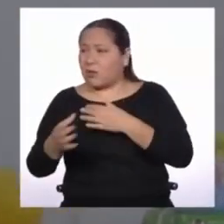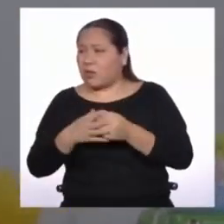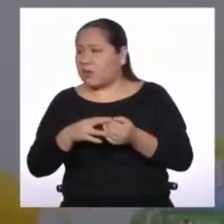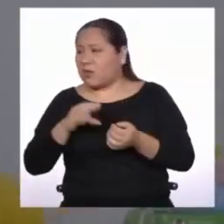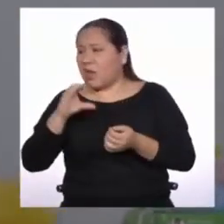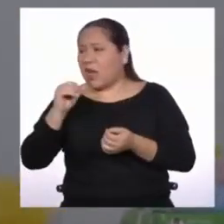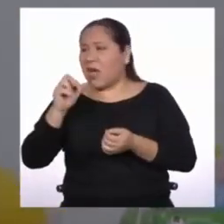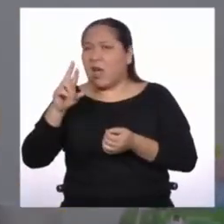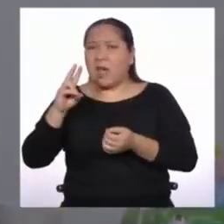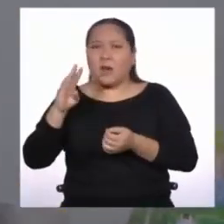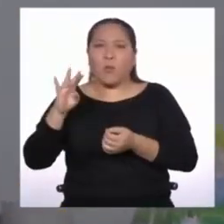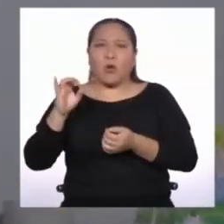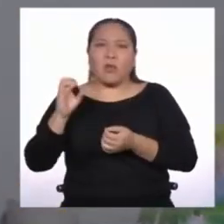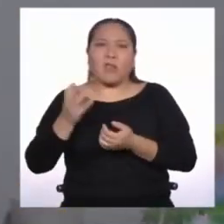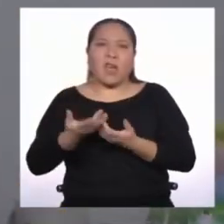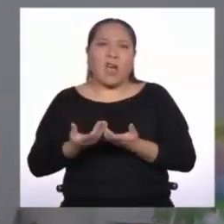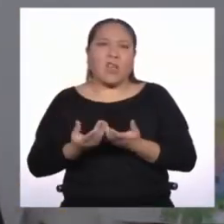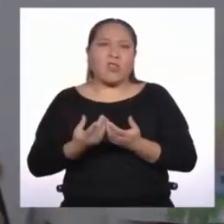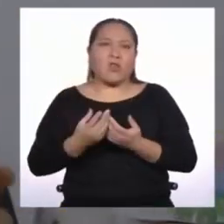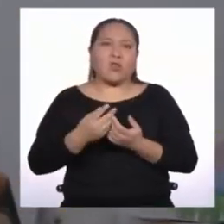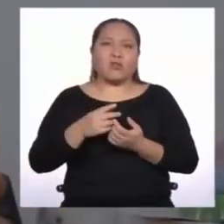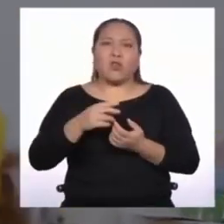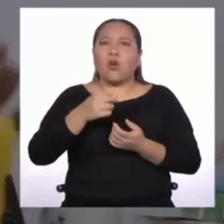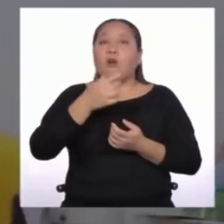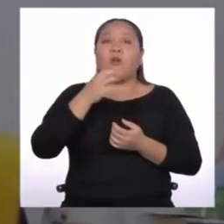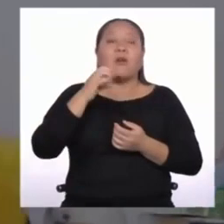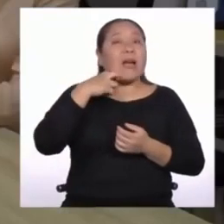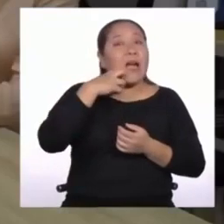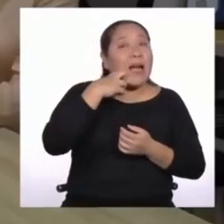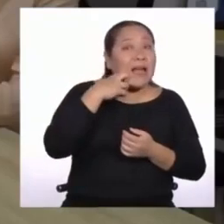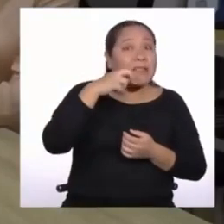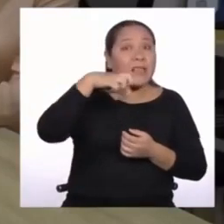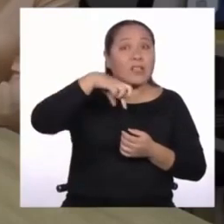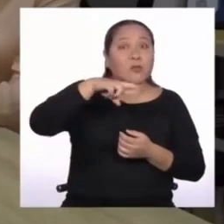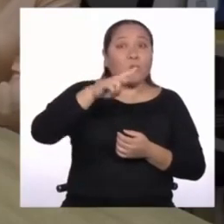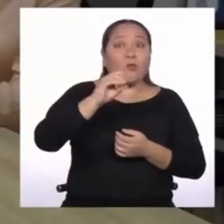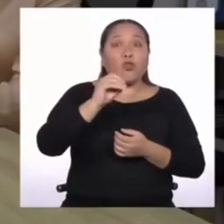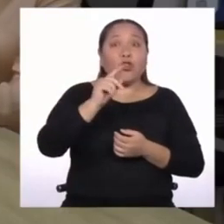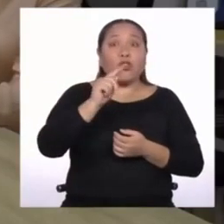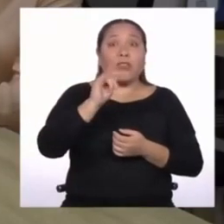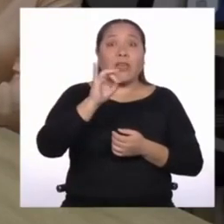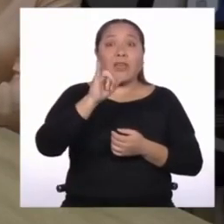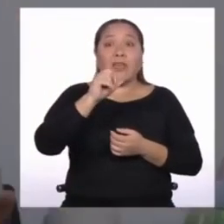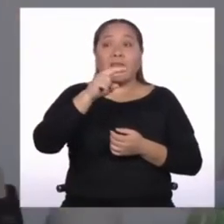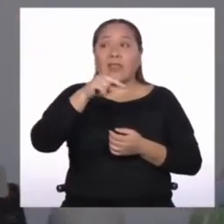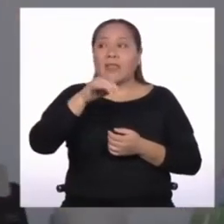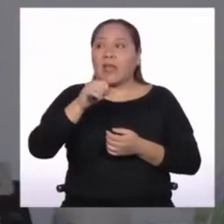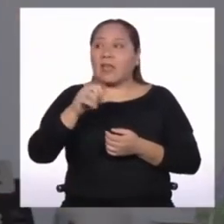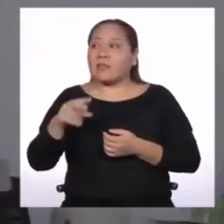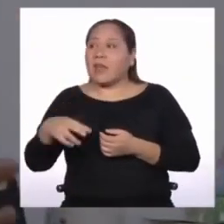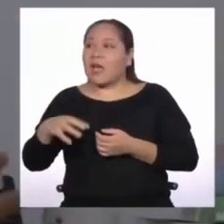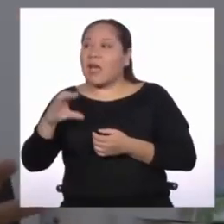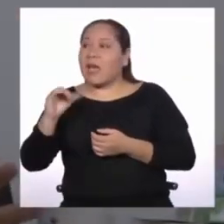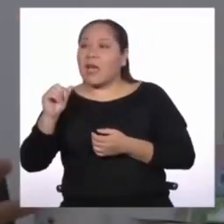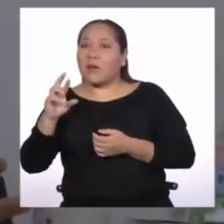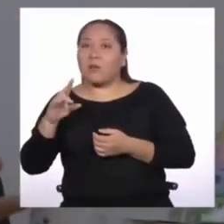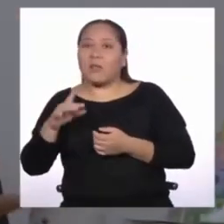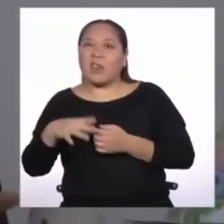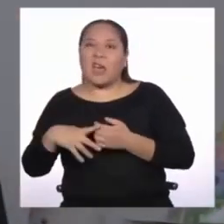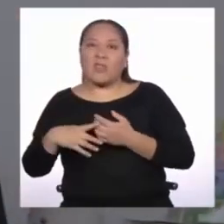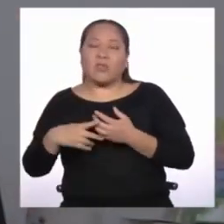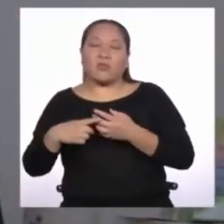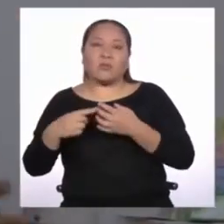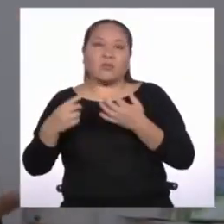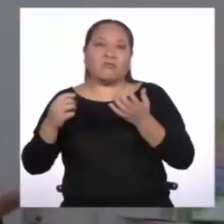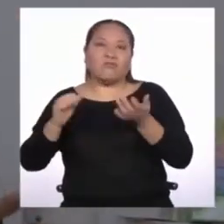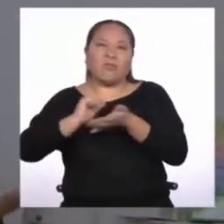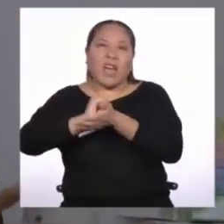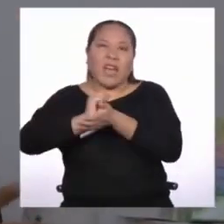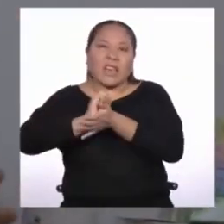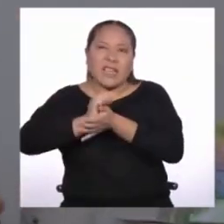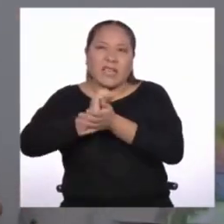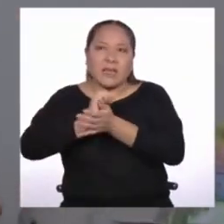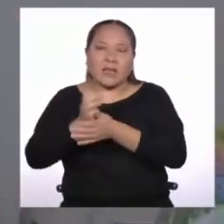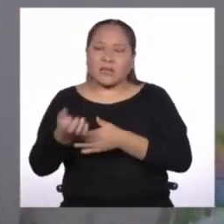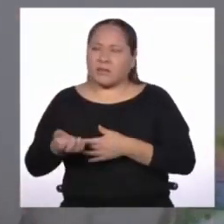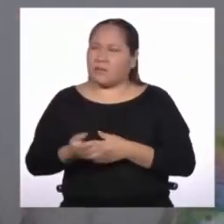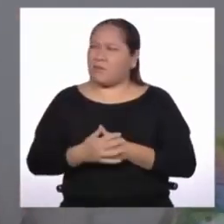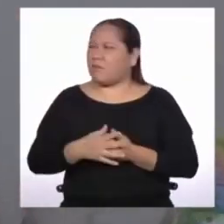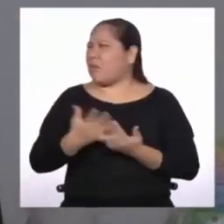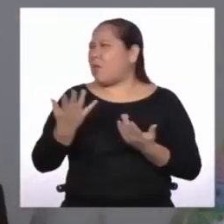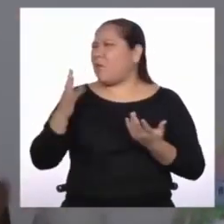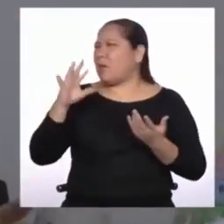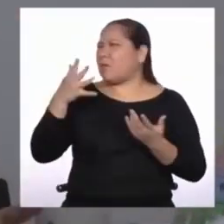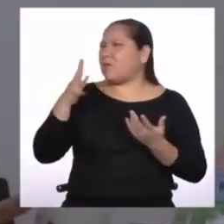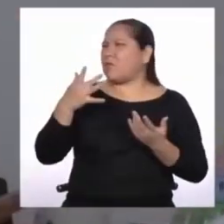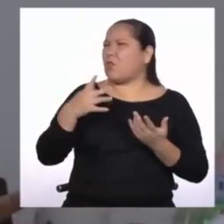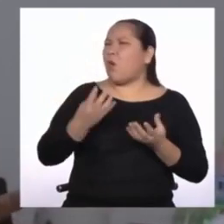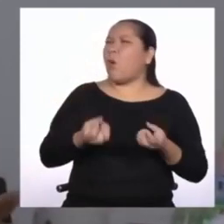sean proteínas, igual se almacena el extra como grasa. Una persona promedio, ¿cuánto es lo que